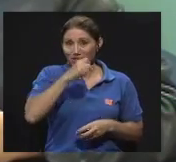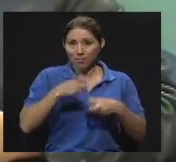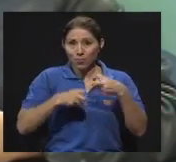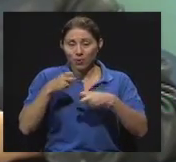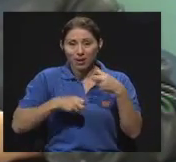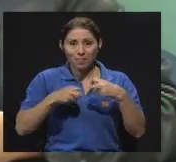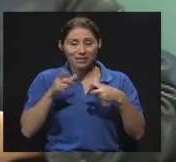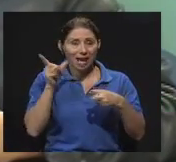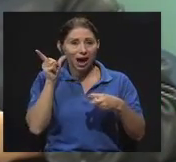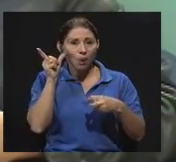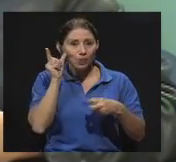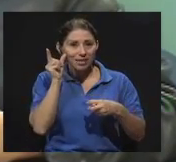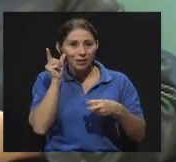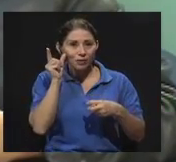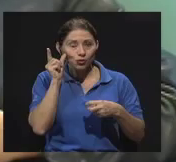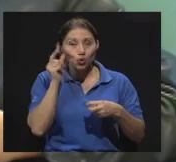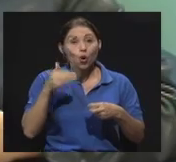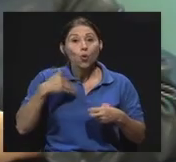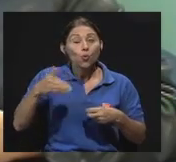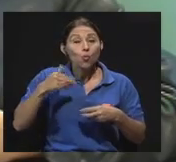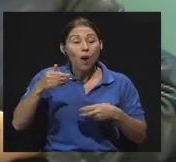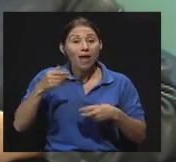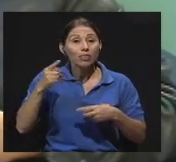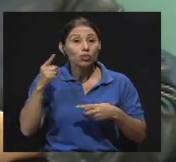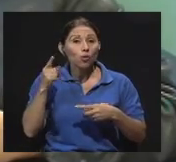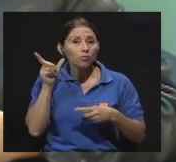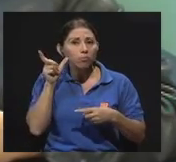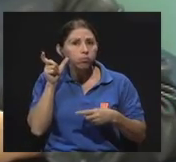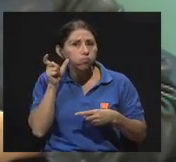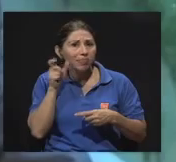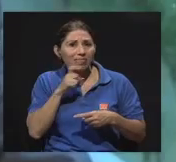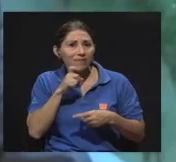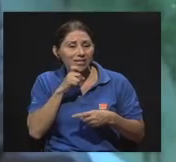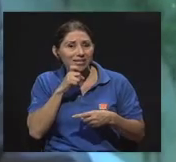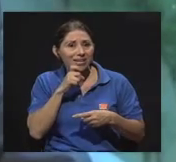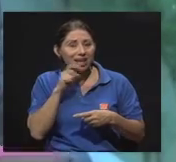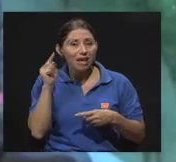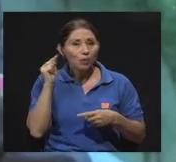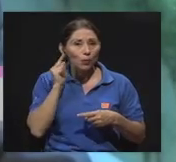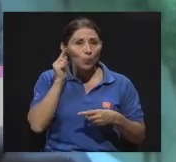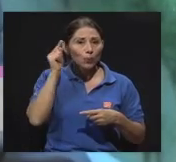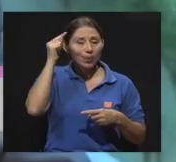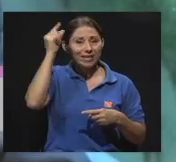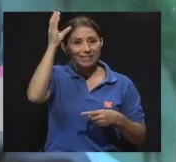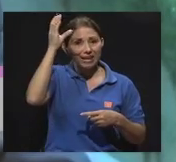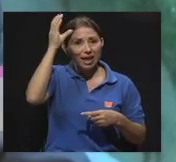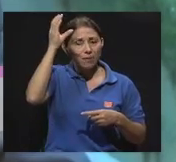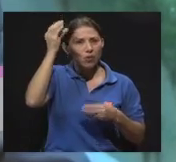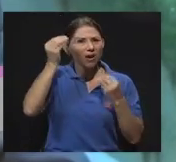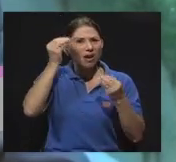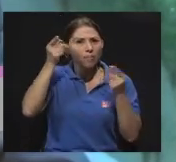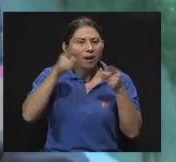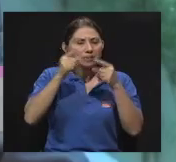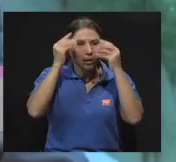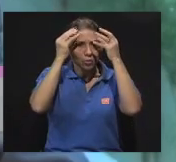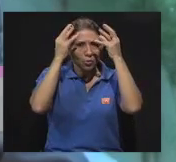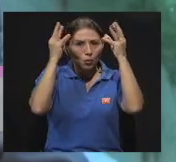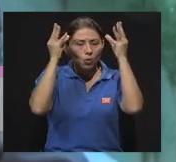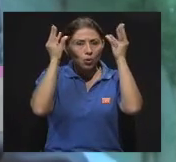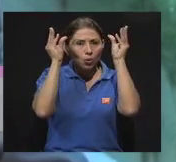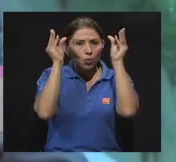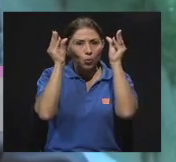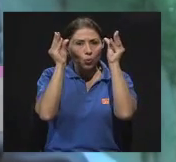cerebro tiende a encogerse cuando tiene pérdida auditiva. Se pierden neuronas y entonces lo pone con mayor